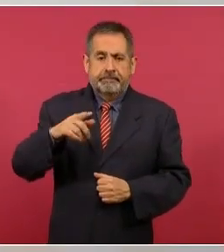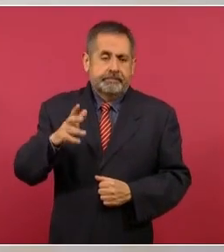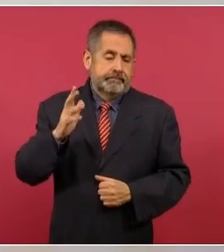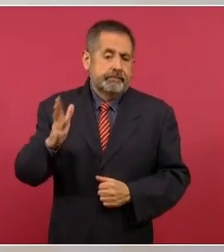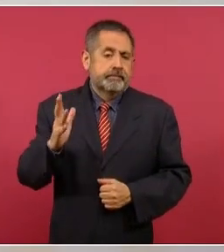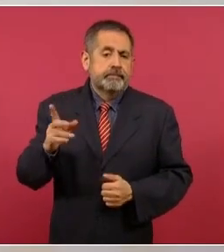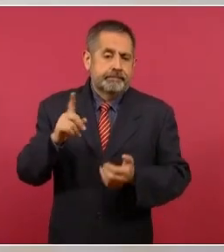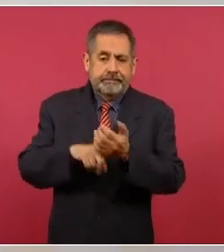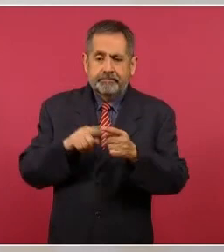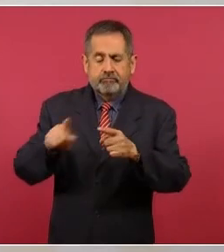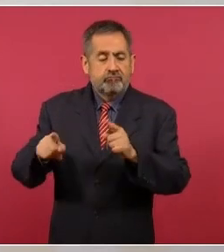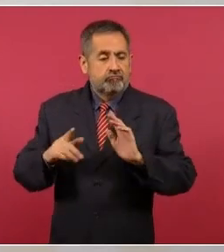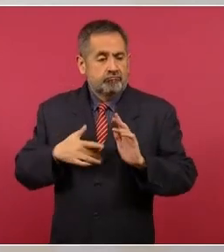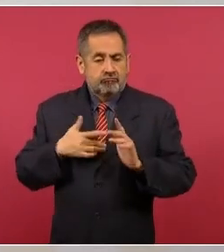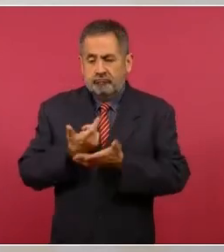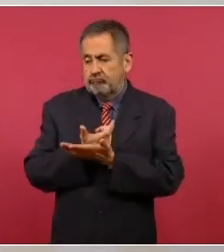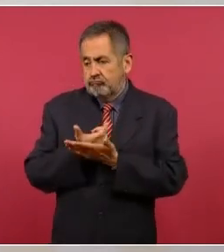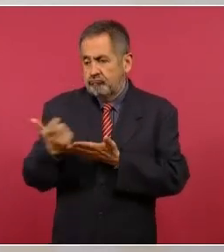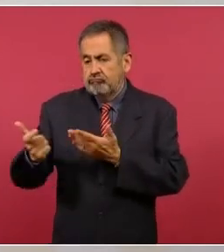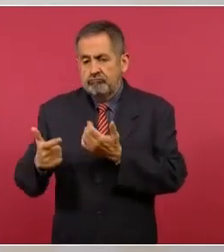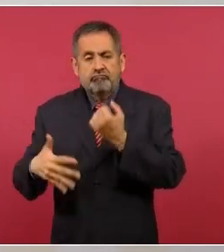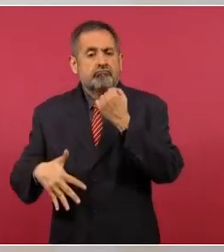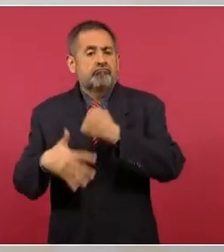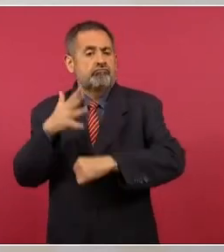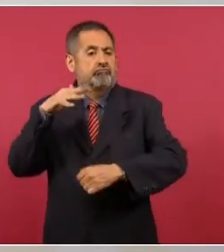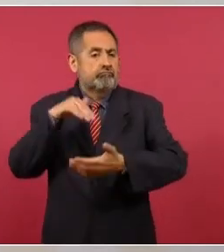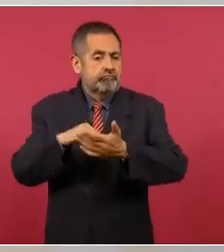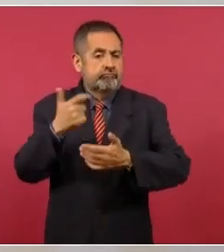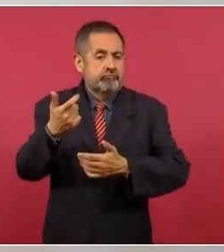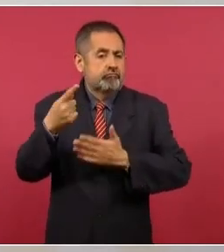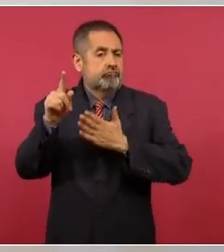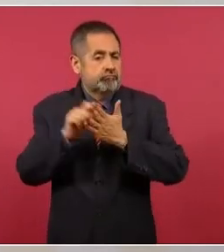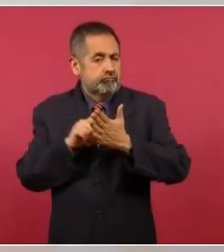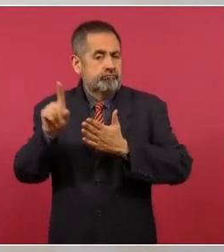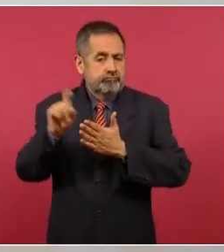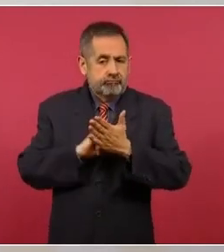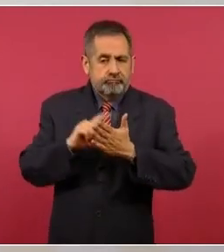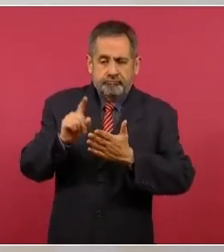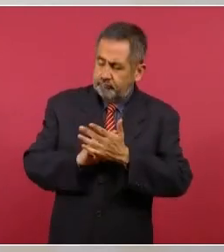promedio un salario de 15 mil pesos mensuales.